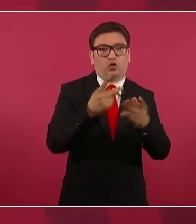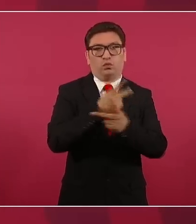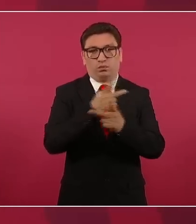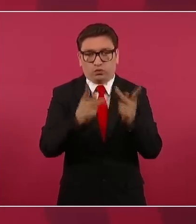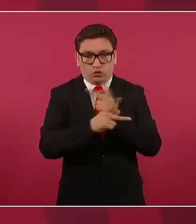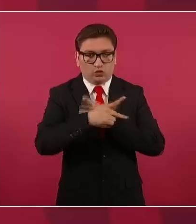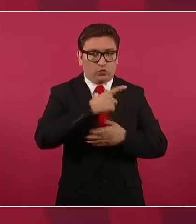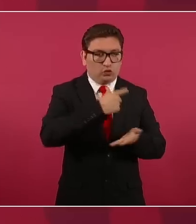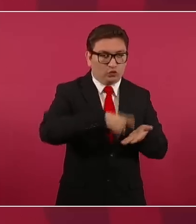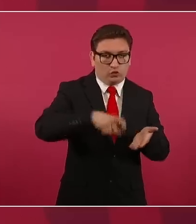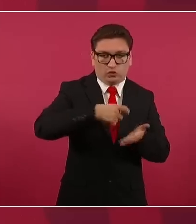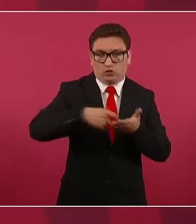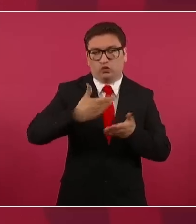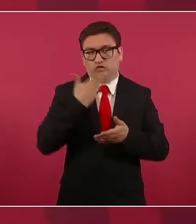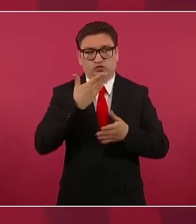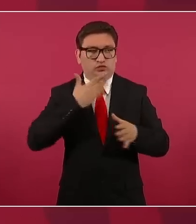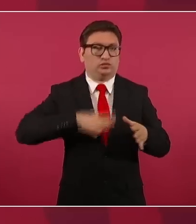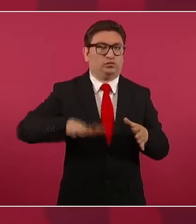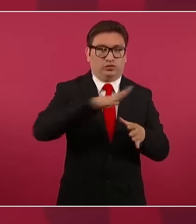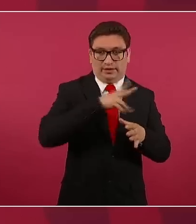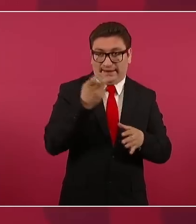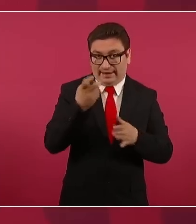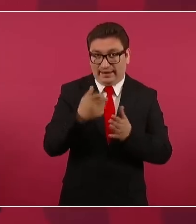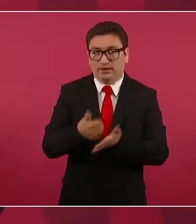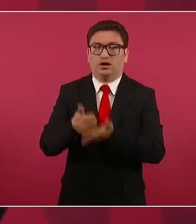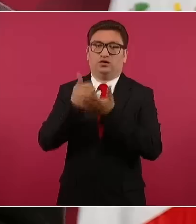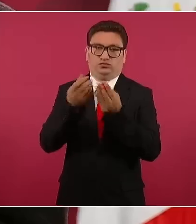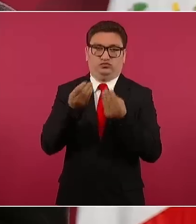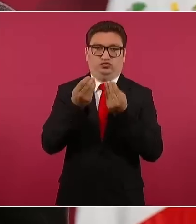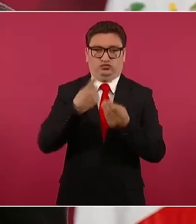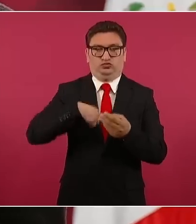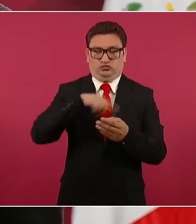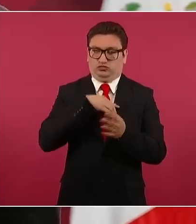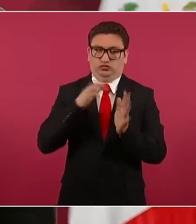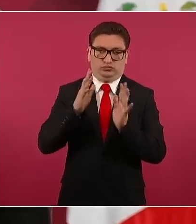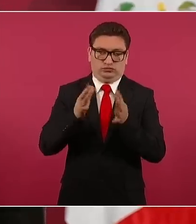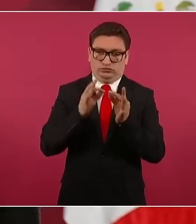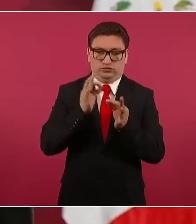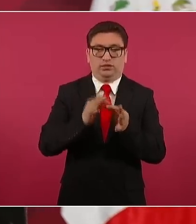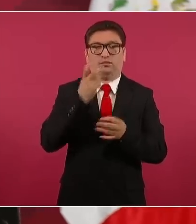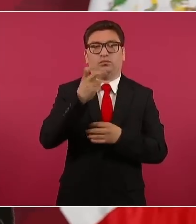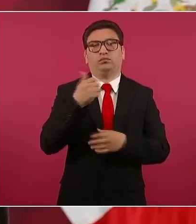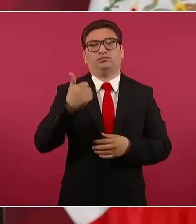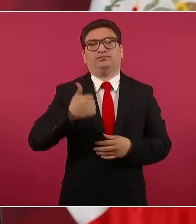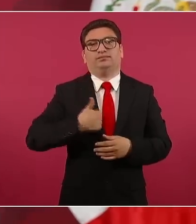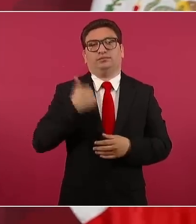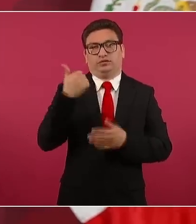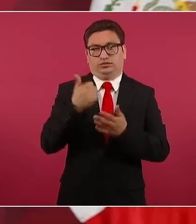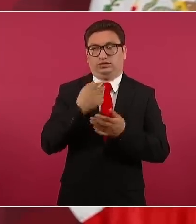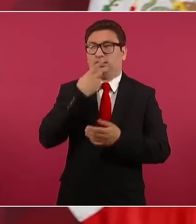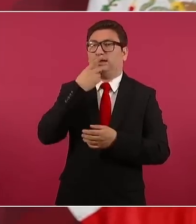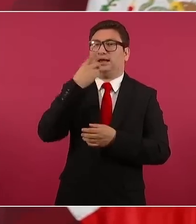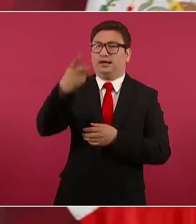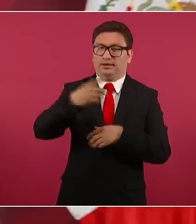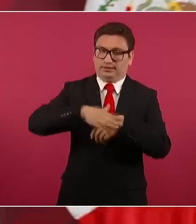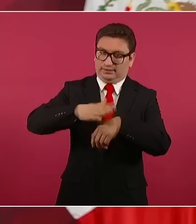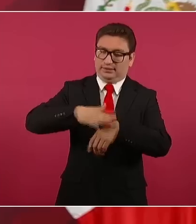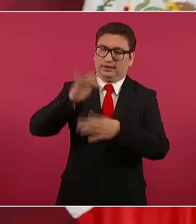lo hemos logrado. Y quiero aprovechar para agradecerles